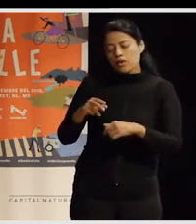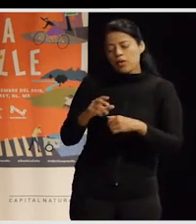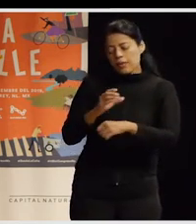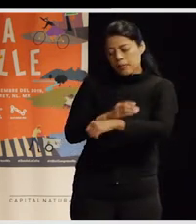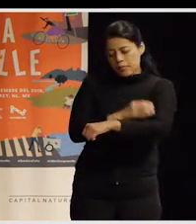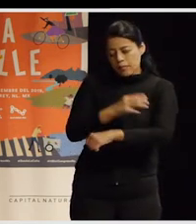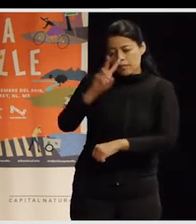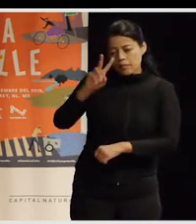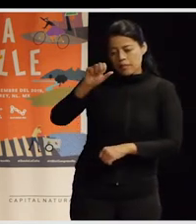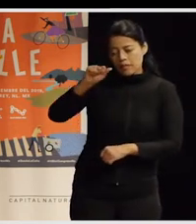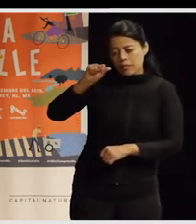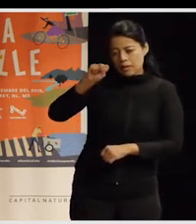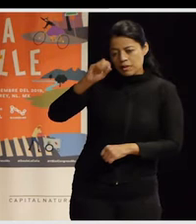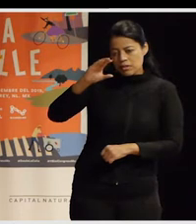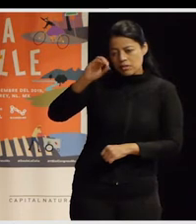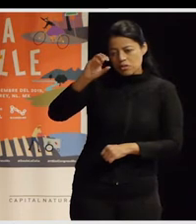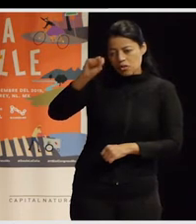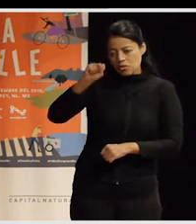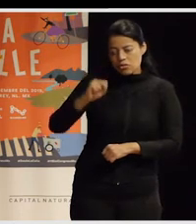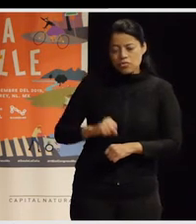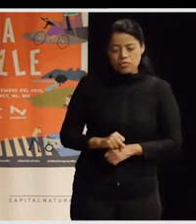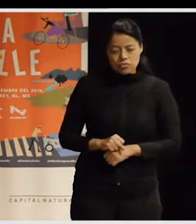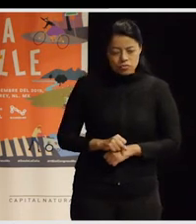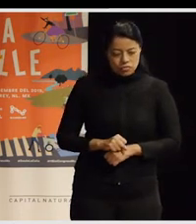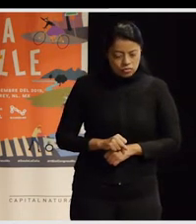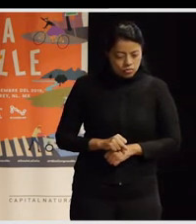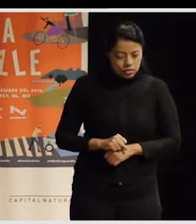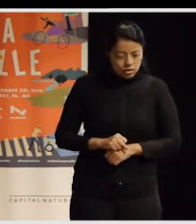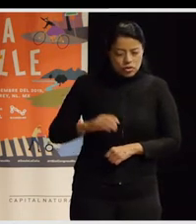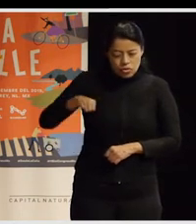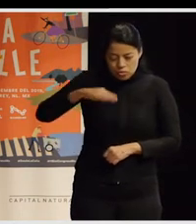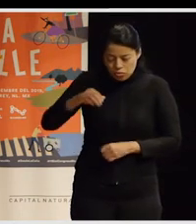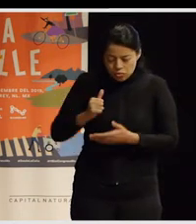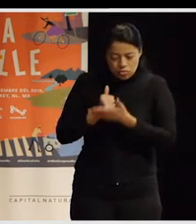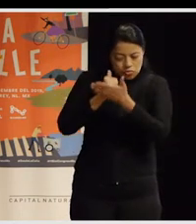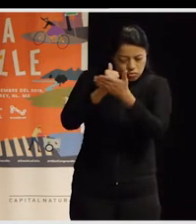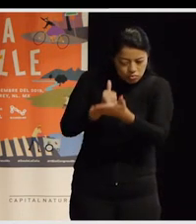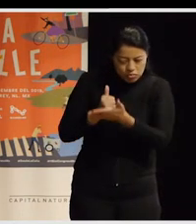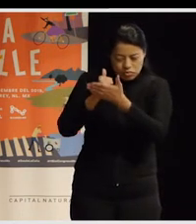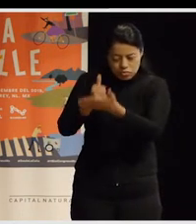conocer aquello y a aportar algún tipo de ayuda muy puntual, ¿no?